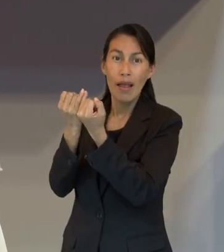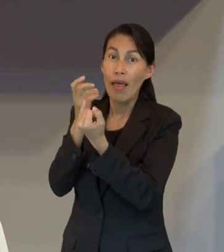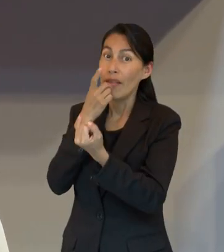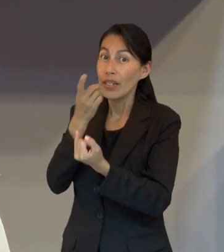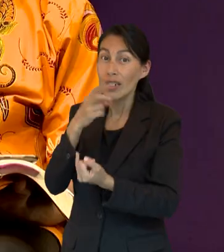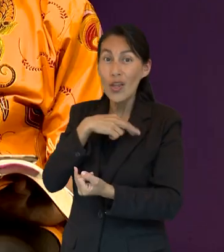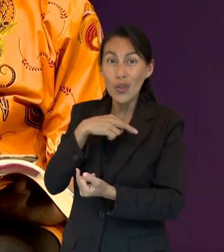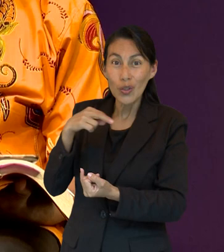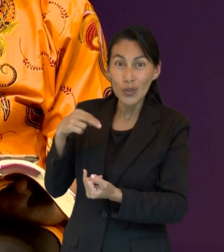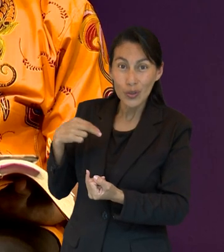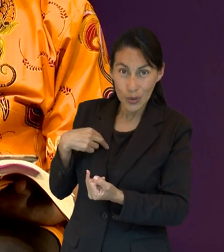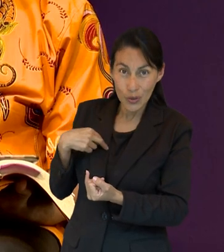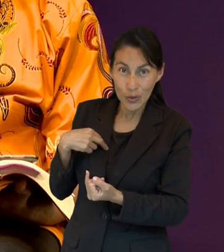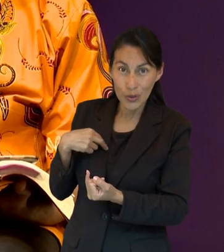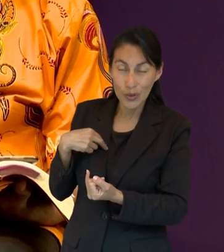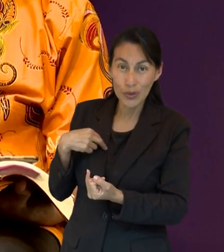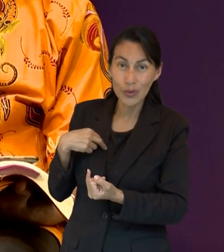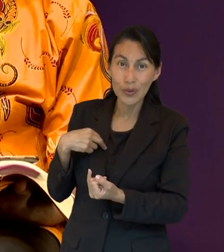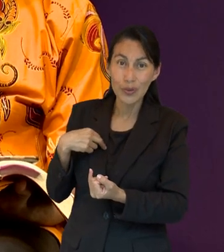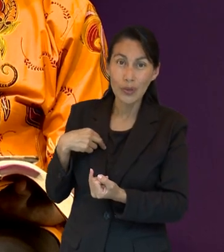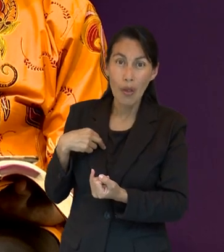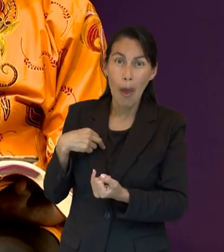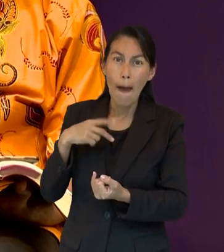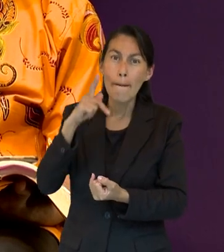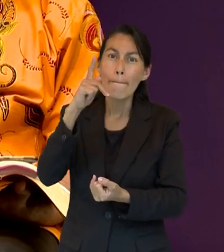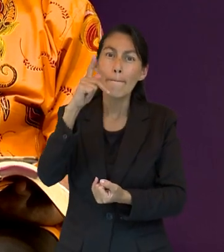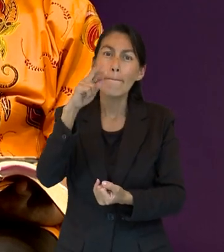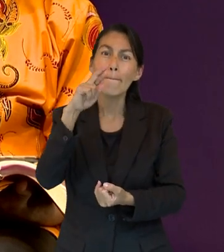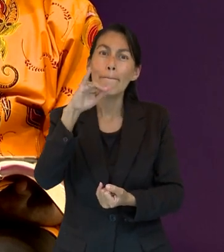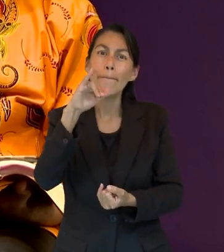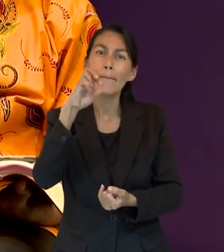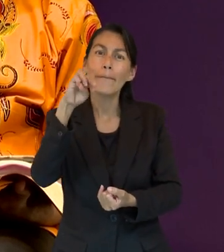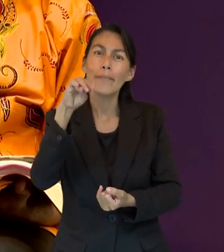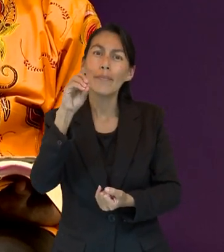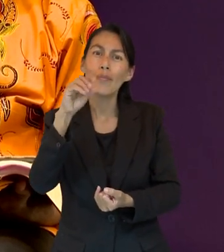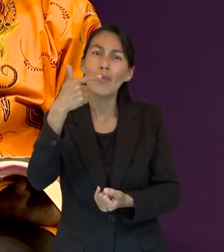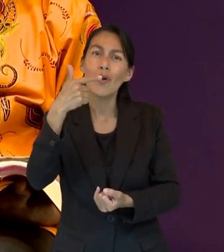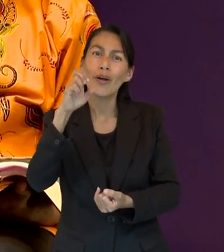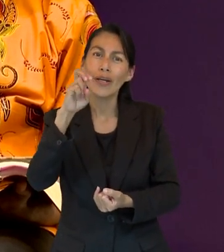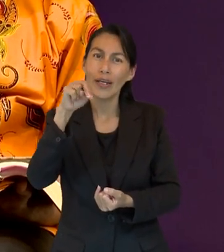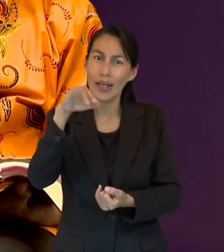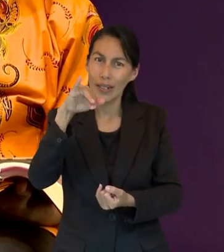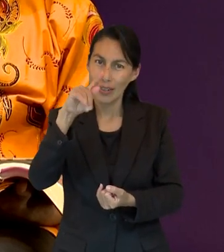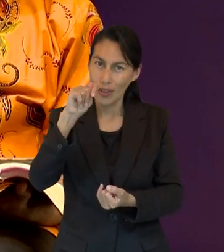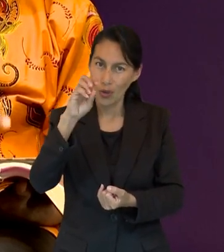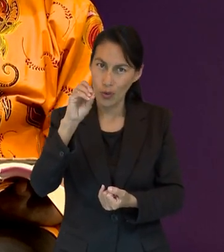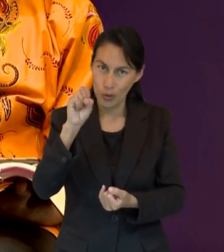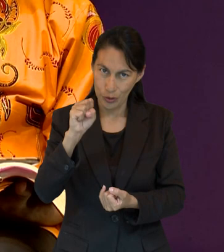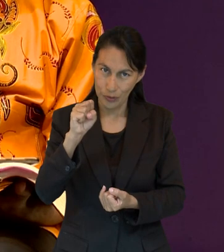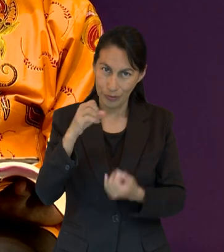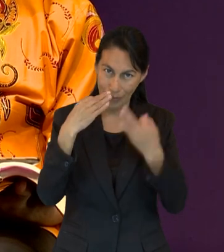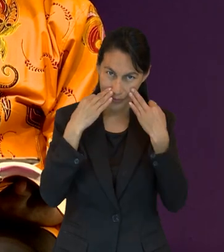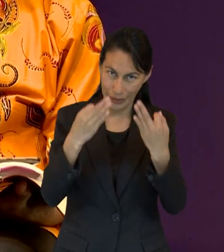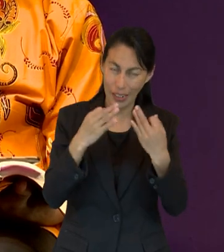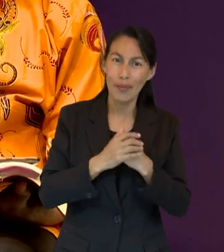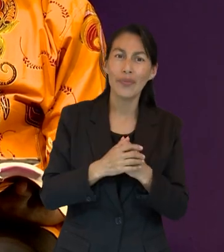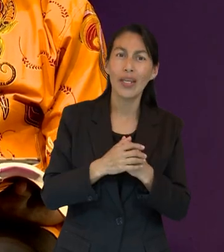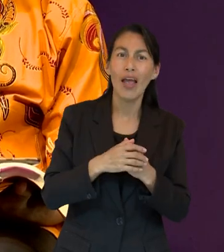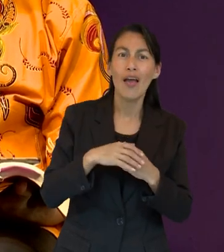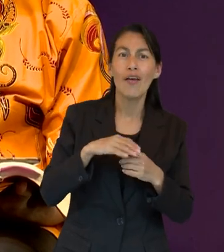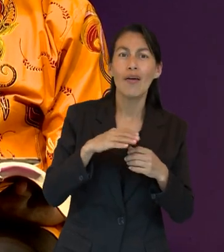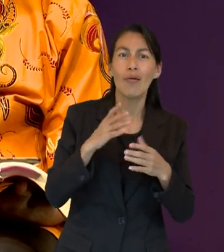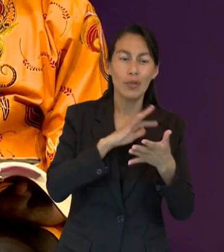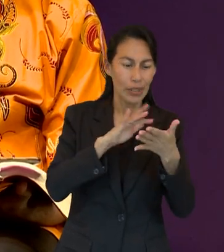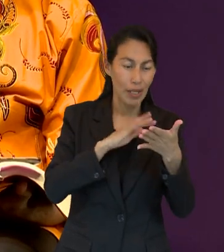presenta que nosotros somos primogénitos. Y para entender esto, me gustaría leer con ustedes